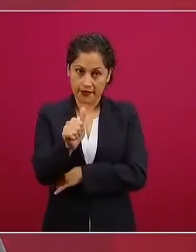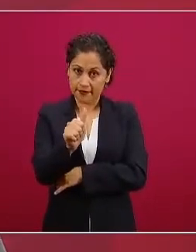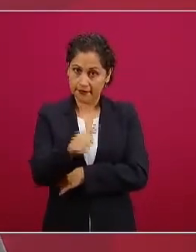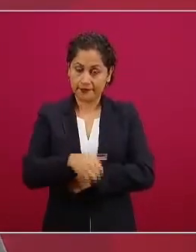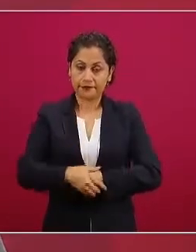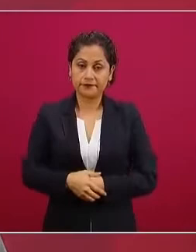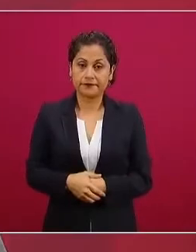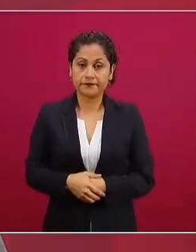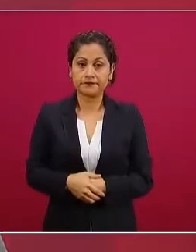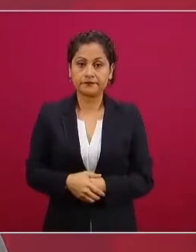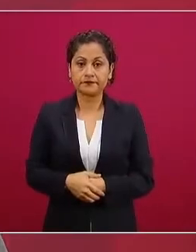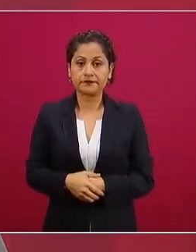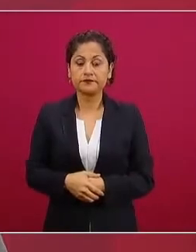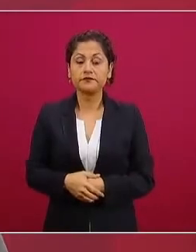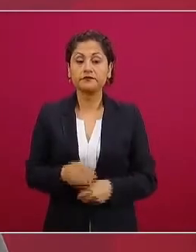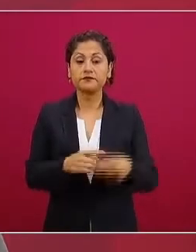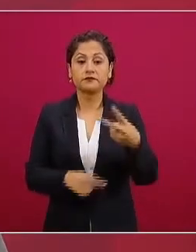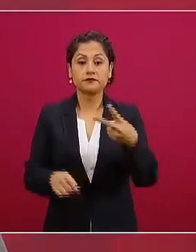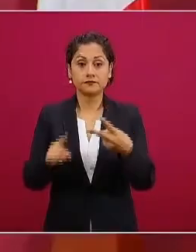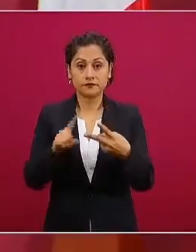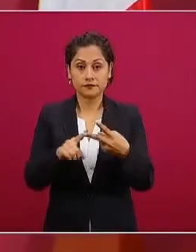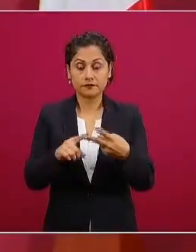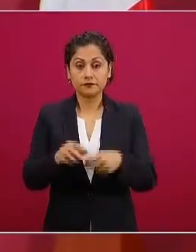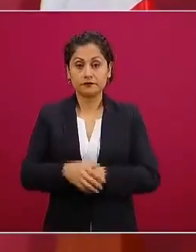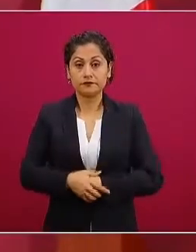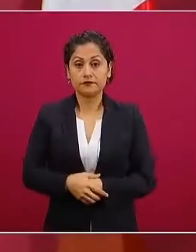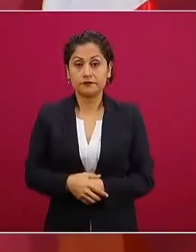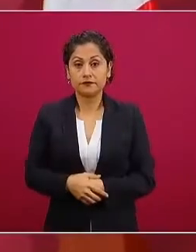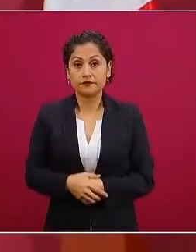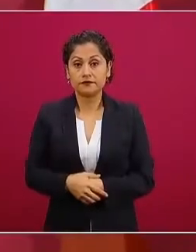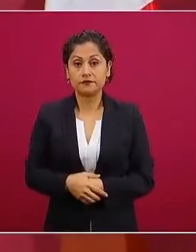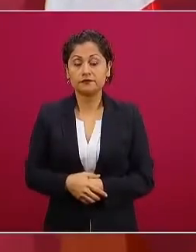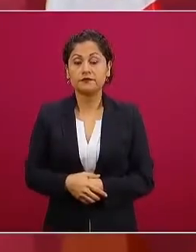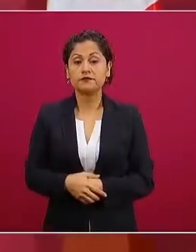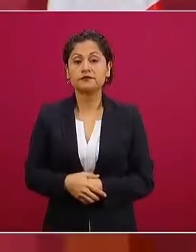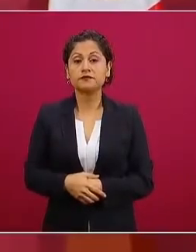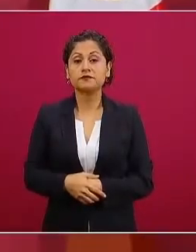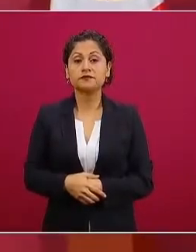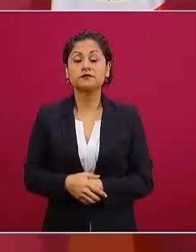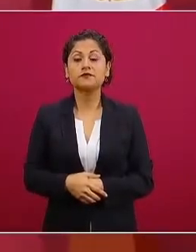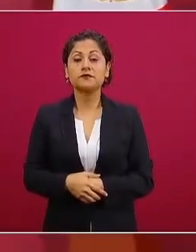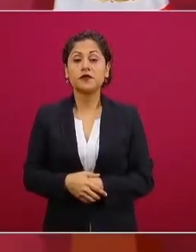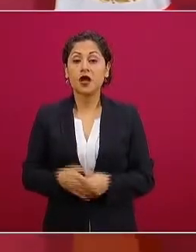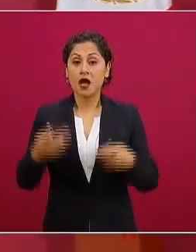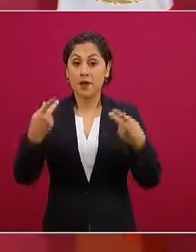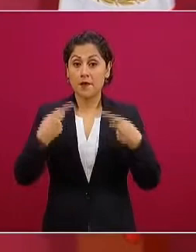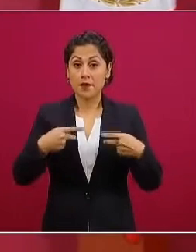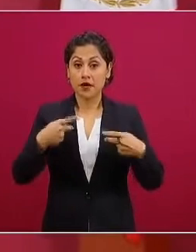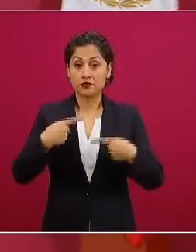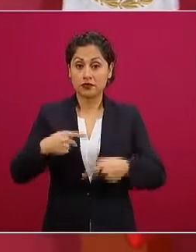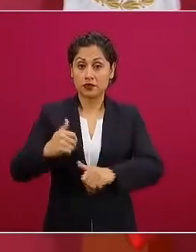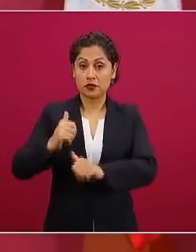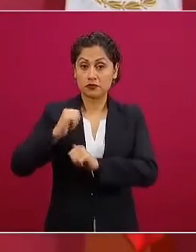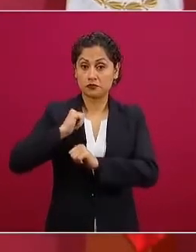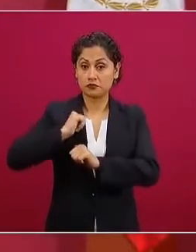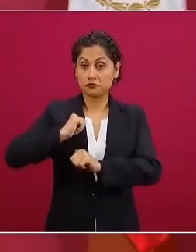Se reducirá el salario de los altos funcionarios públicos